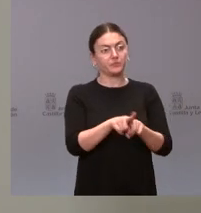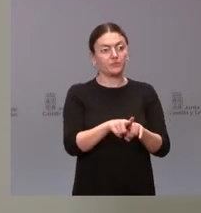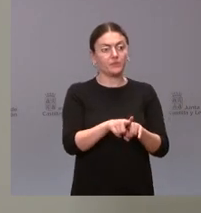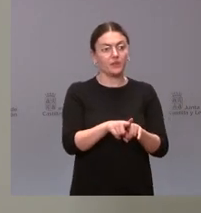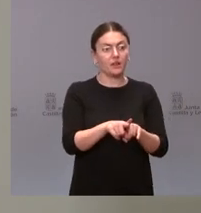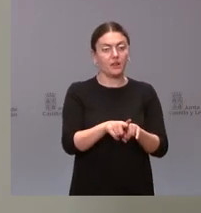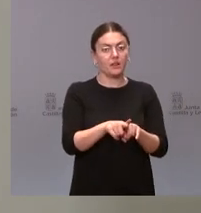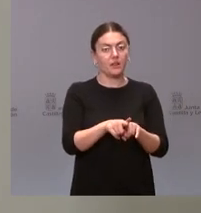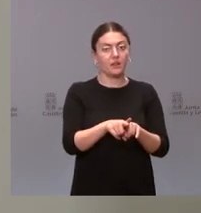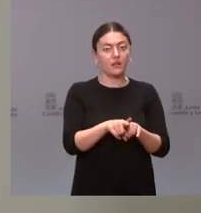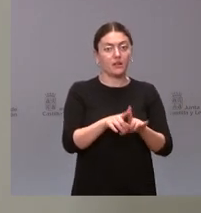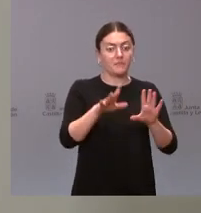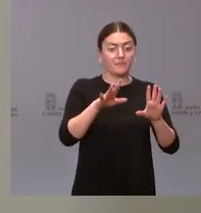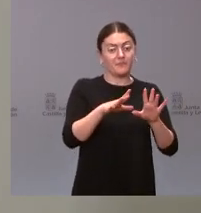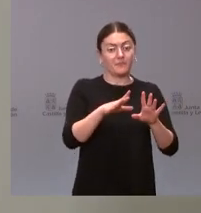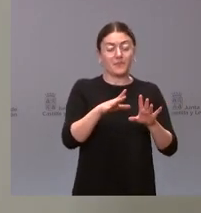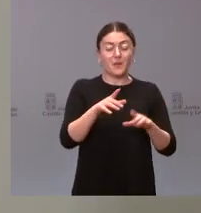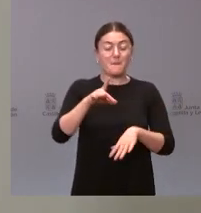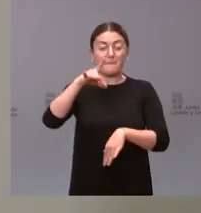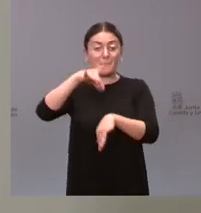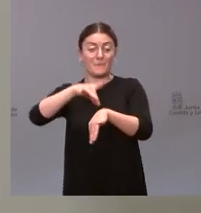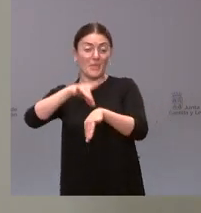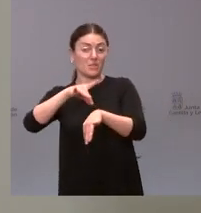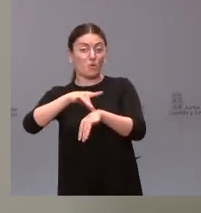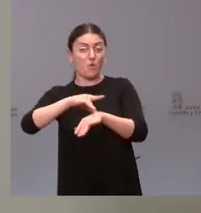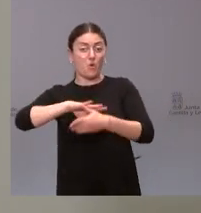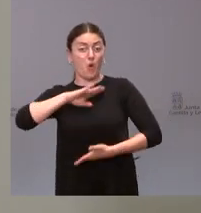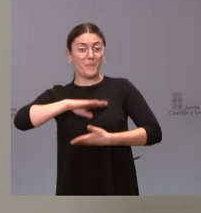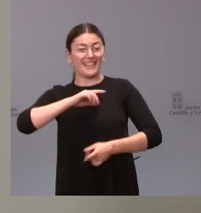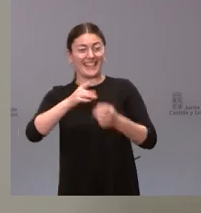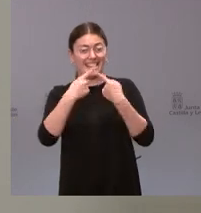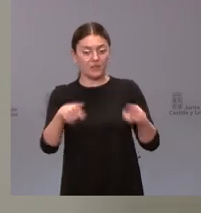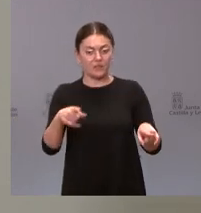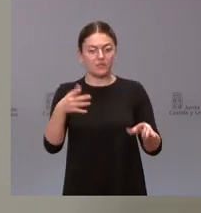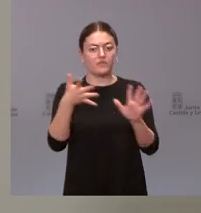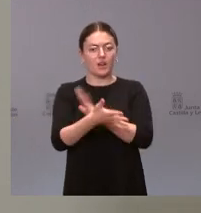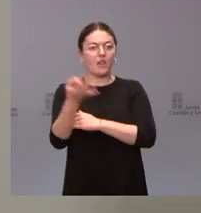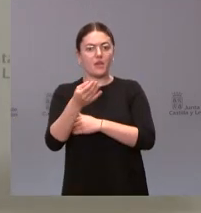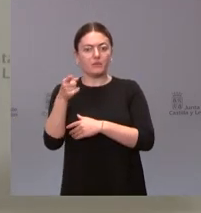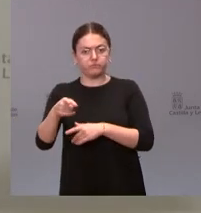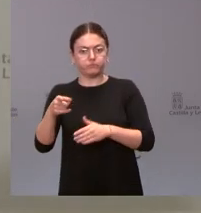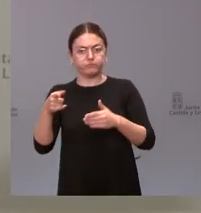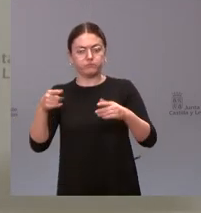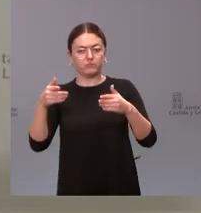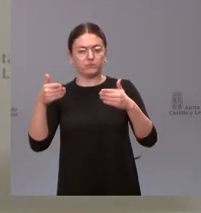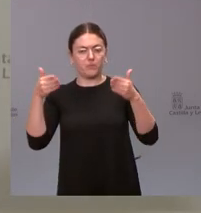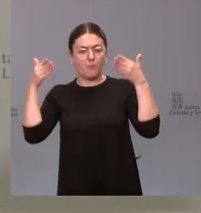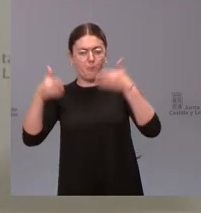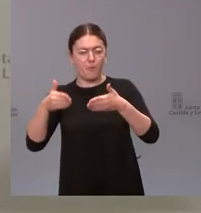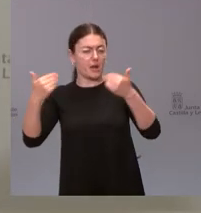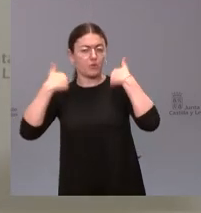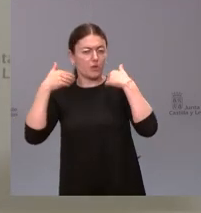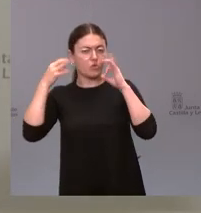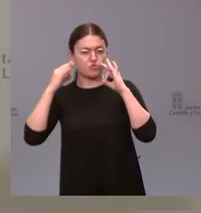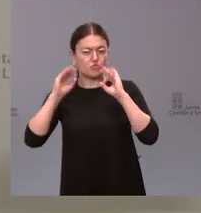que es una competencia en el ámbito médico y que esa competencia en el ámbito médico lo tienen que hacer los médicos en los consultorios locales entonces el problema que se